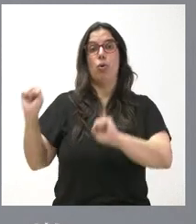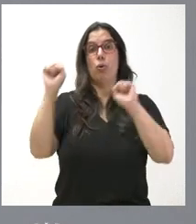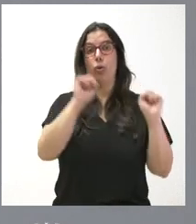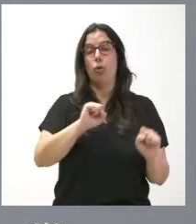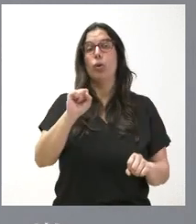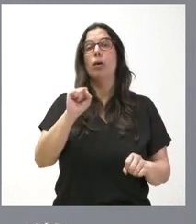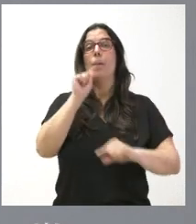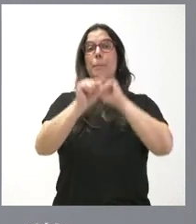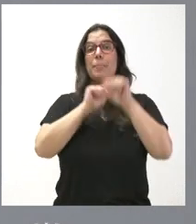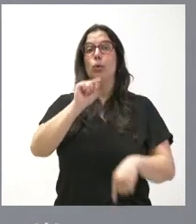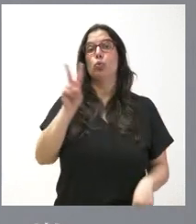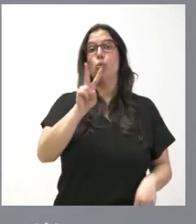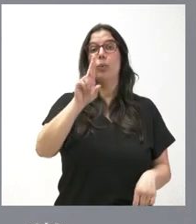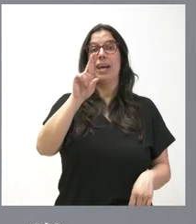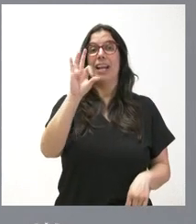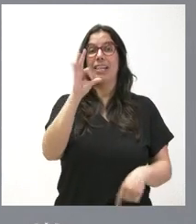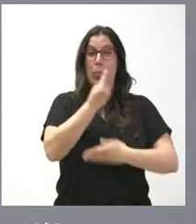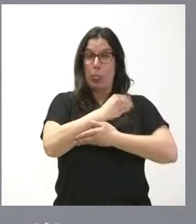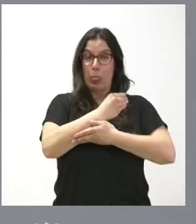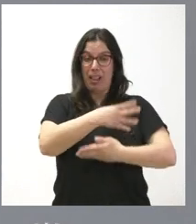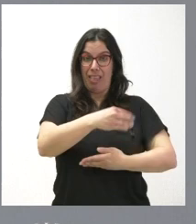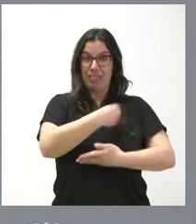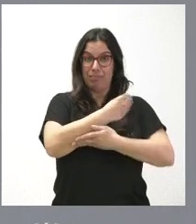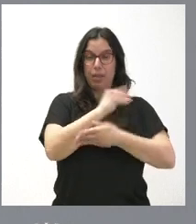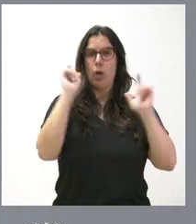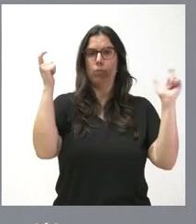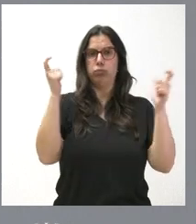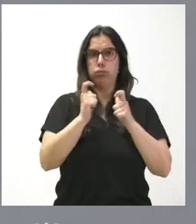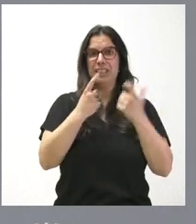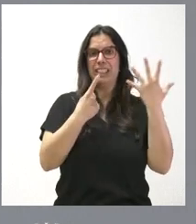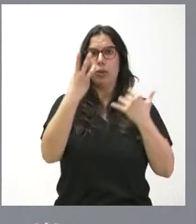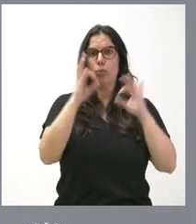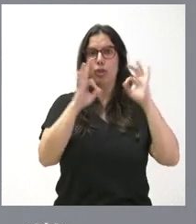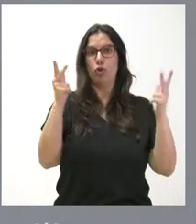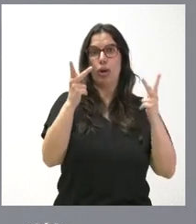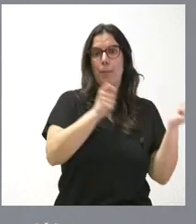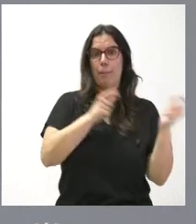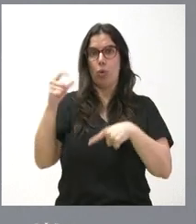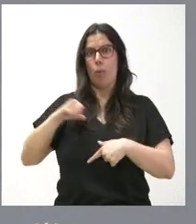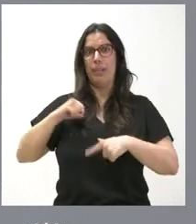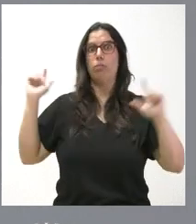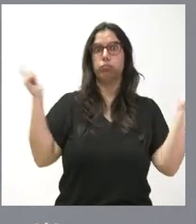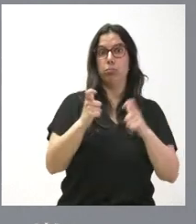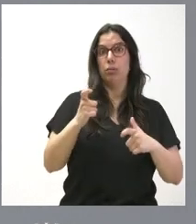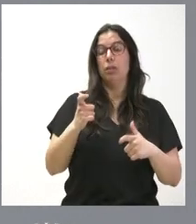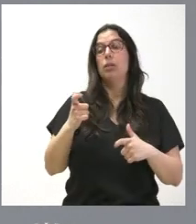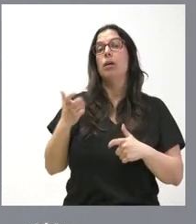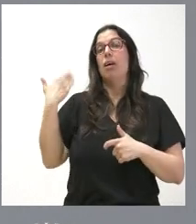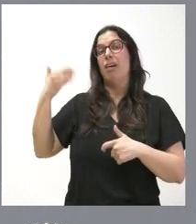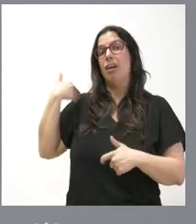VRS en lactantes, se ha logrado disminuir un 68% la hospitalización, que pasó de 728 a